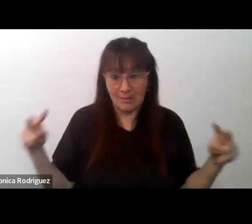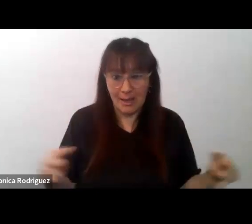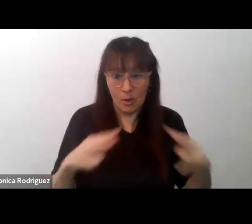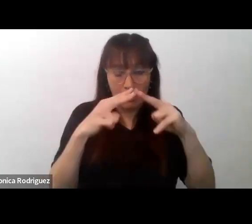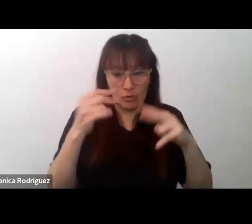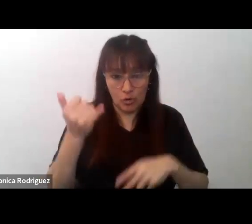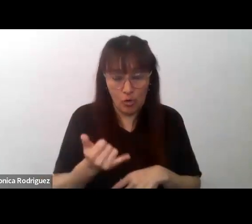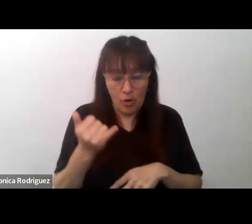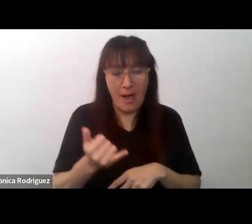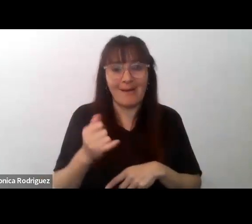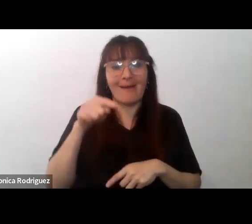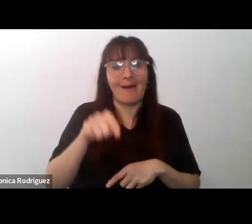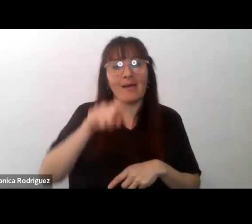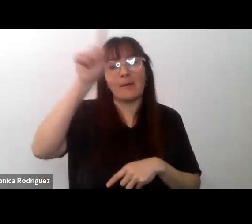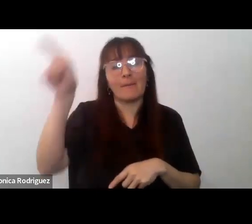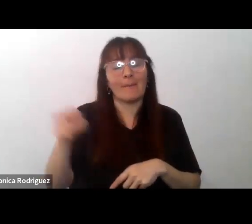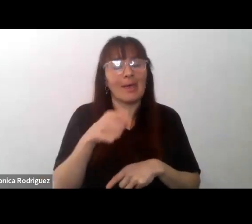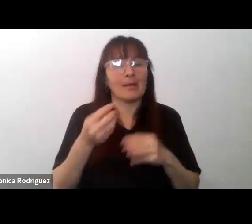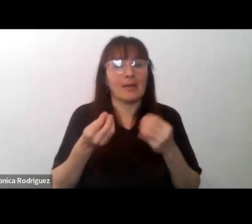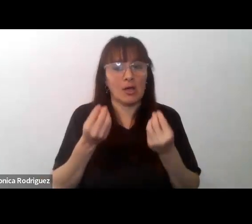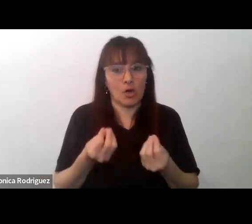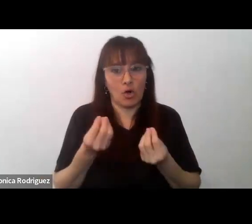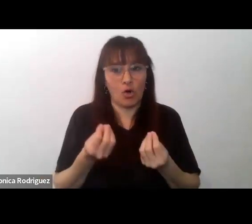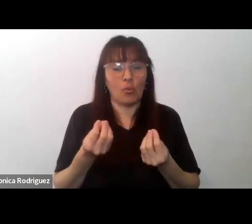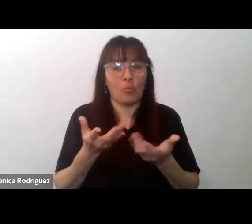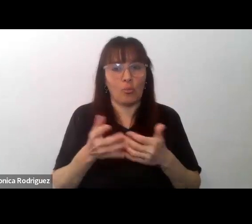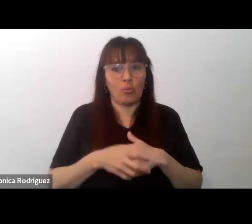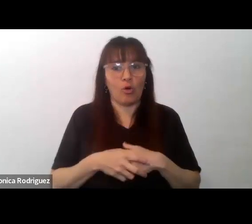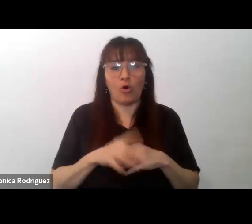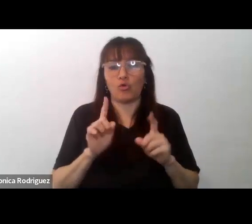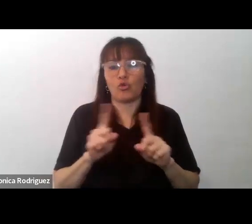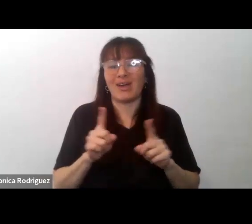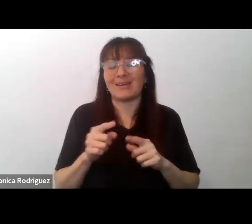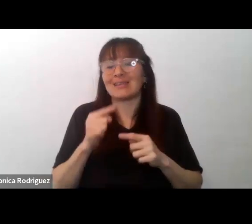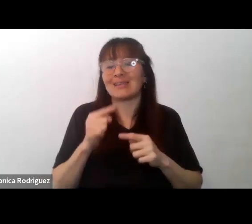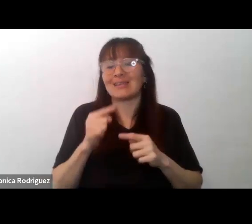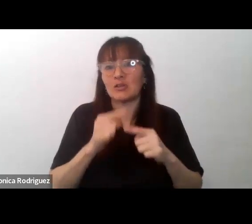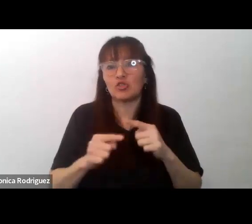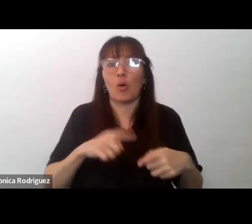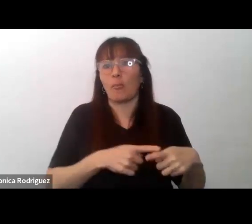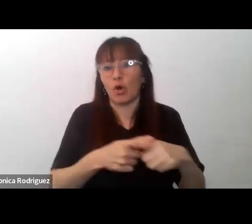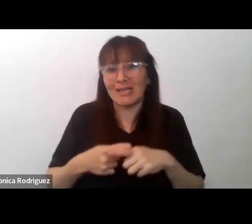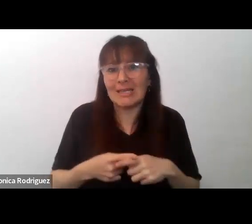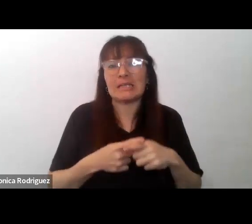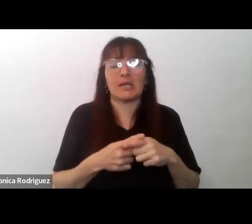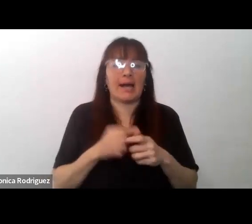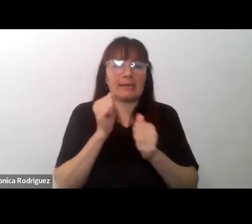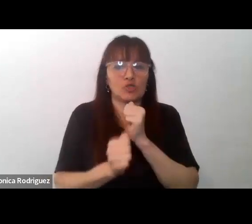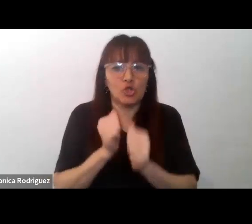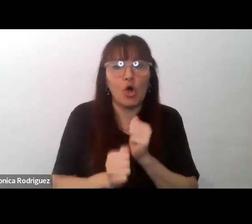no suscite, no se desarrolla en un vacío político, histórico, cultural,